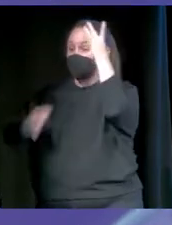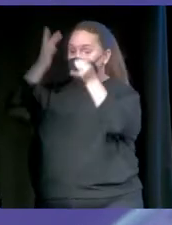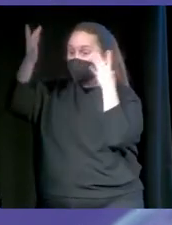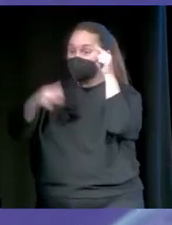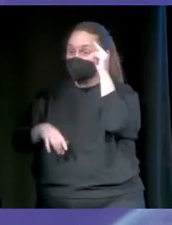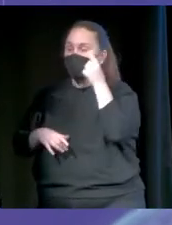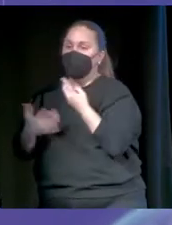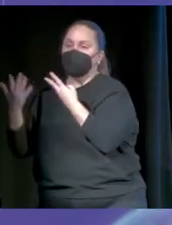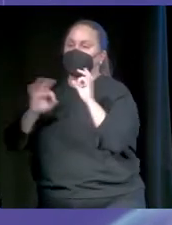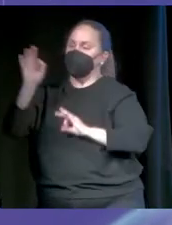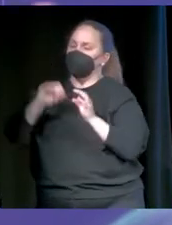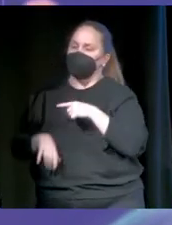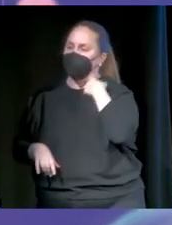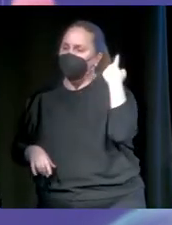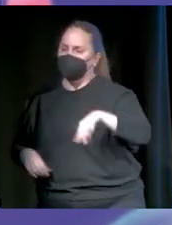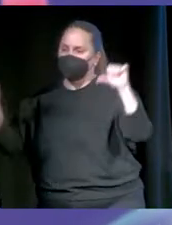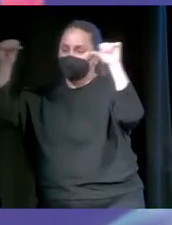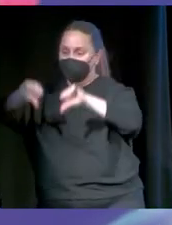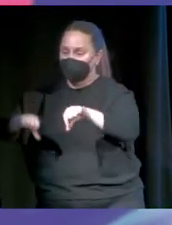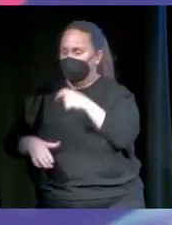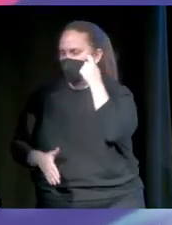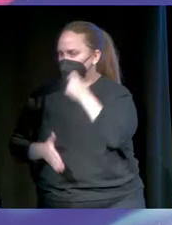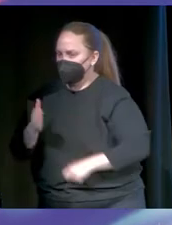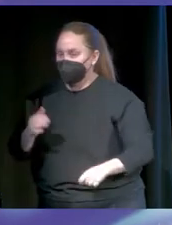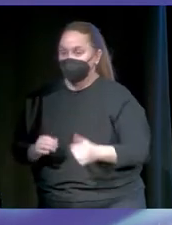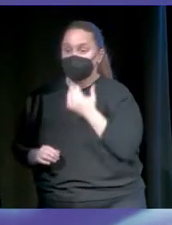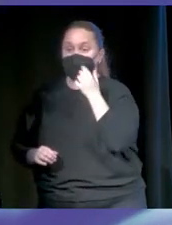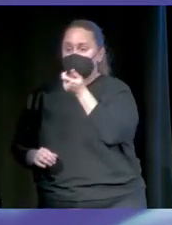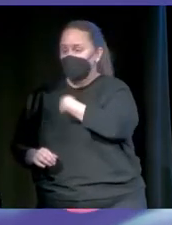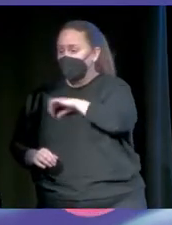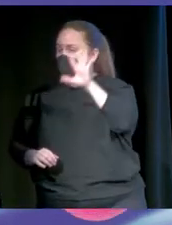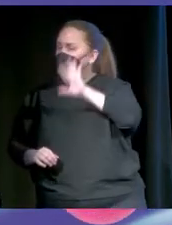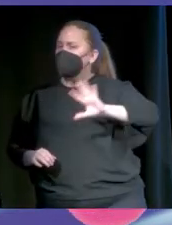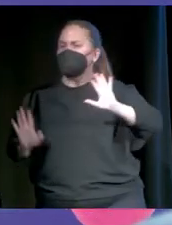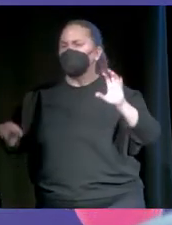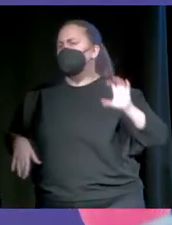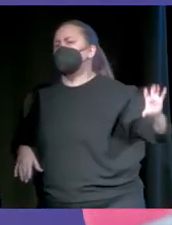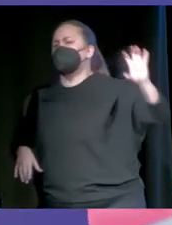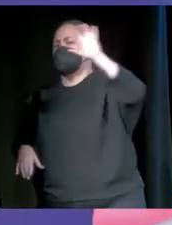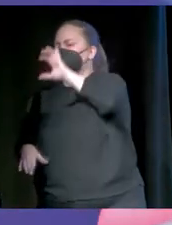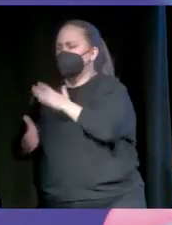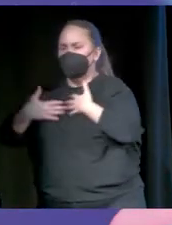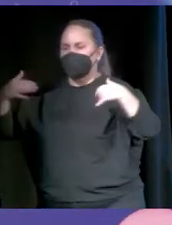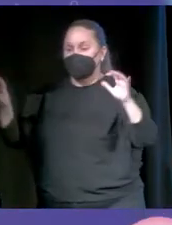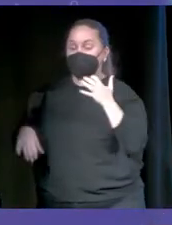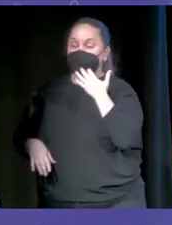Y esto es duro. Porque en España, español, bueno, no en España, en cualquier país que use el español como lengua,